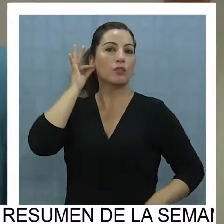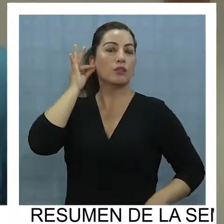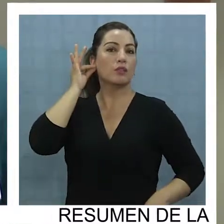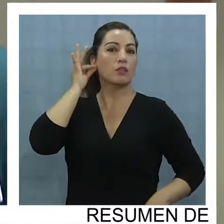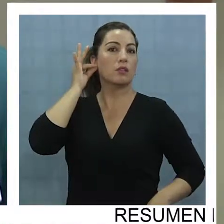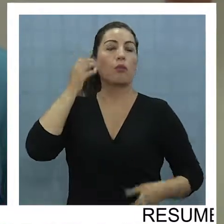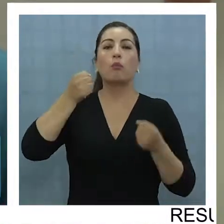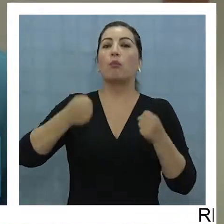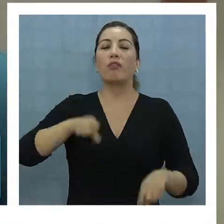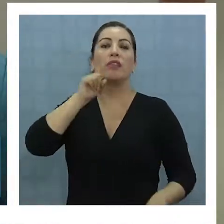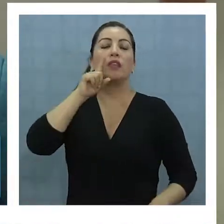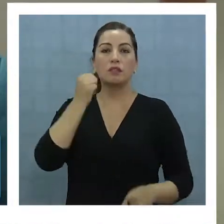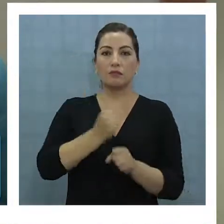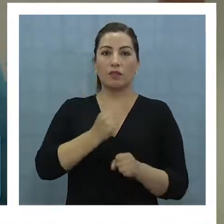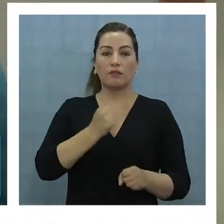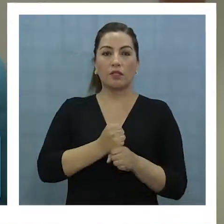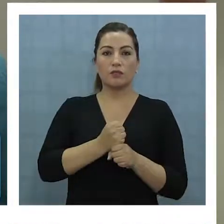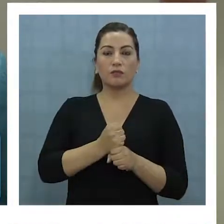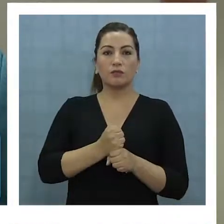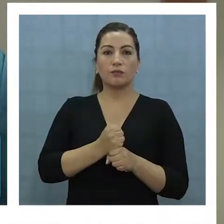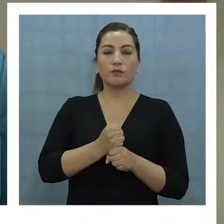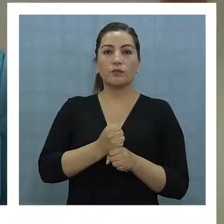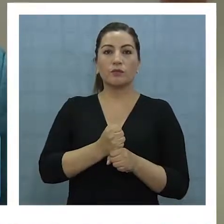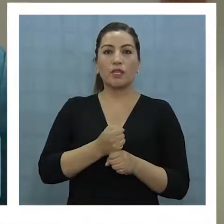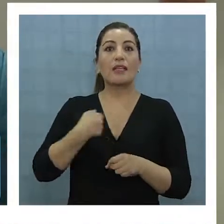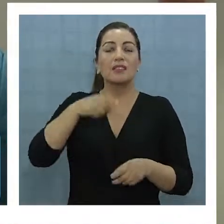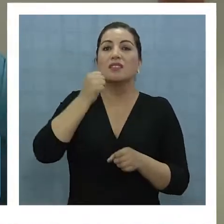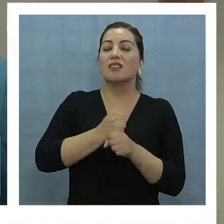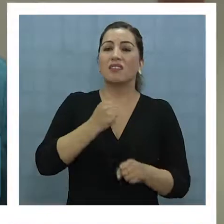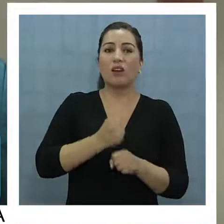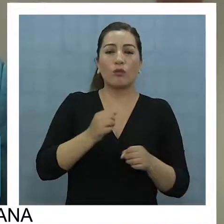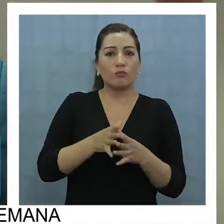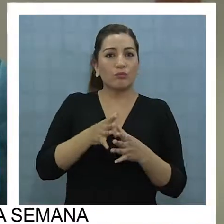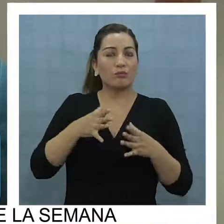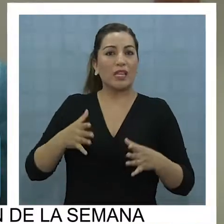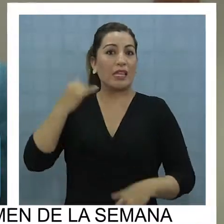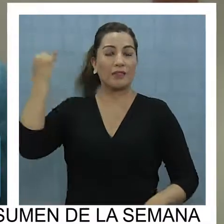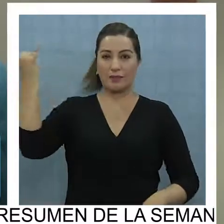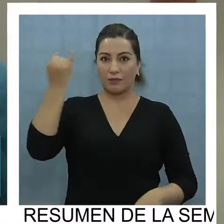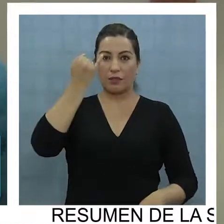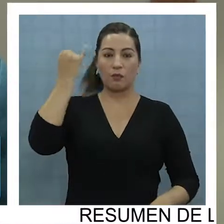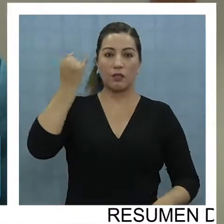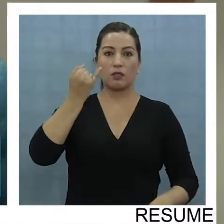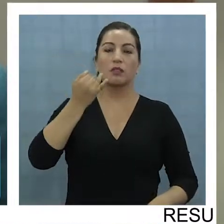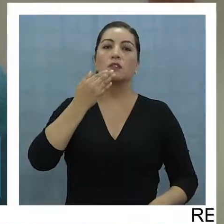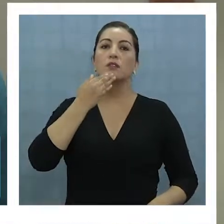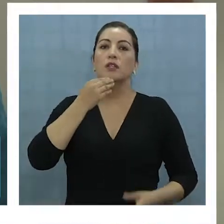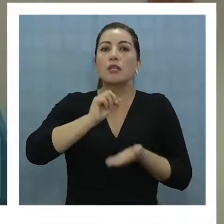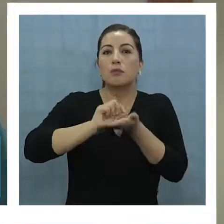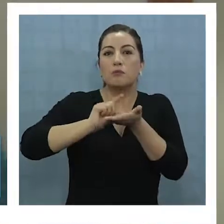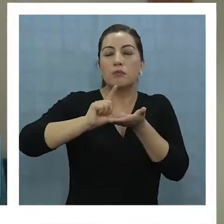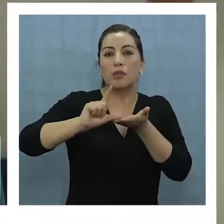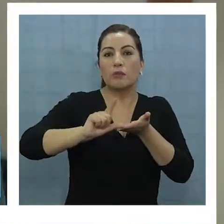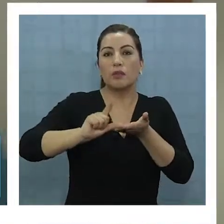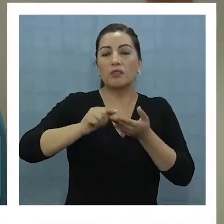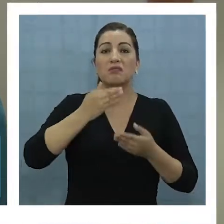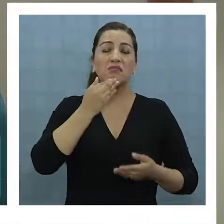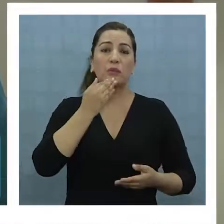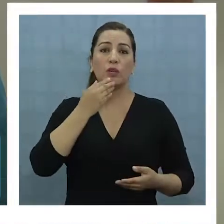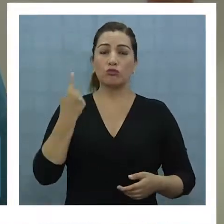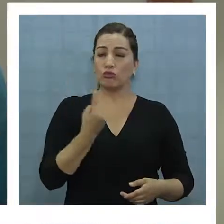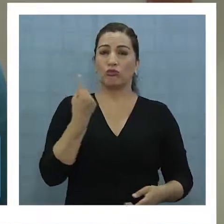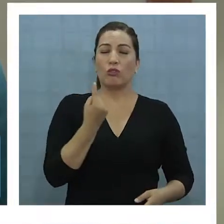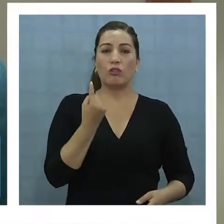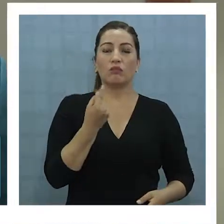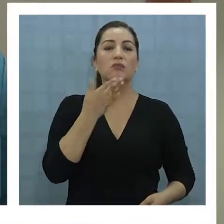mujeres podamos tener empleo, que podamos tener trabajo, que ese trabajo sea tanto independiente como son los emprendimientos o el trabajo por cuenta propia,